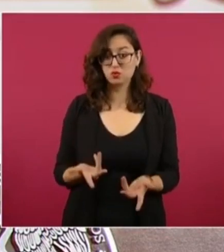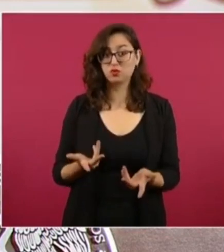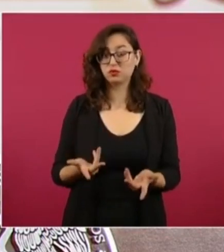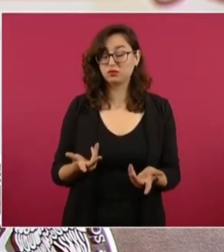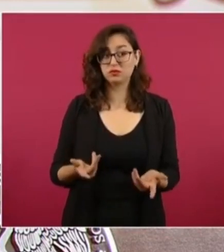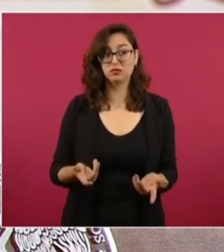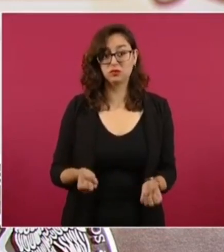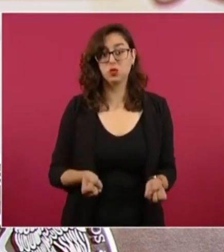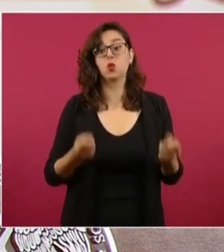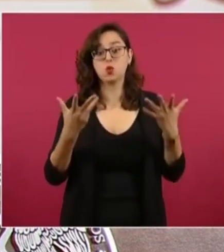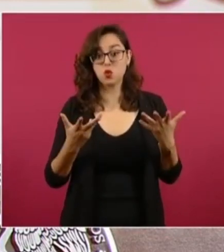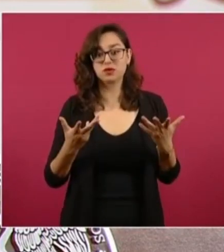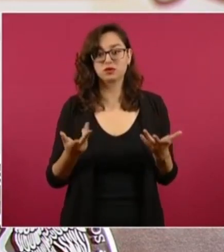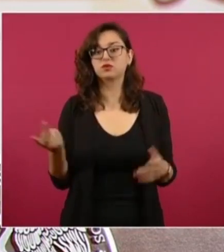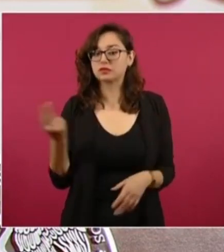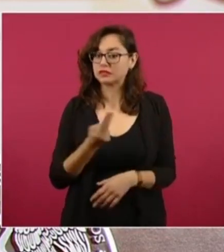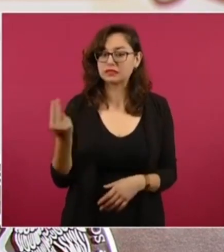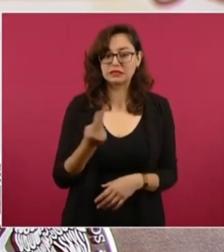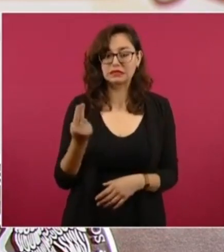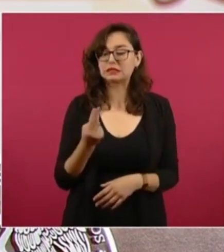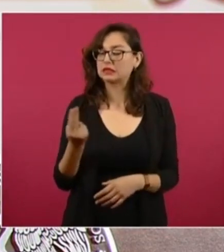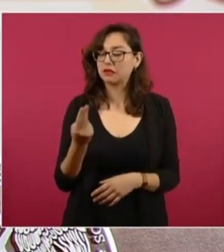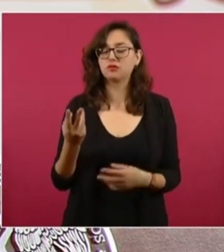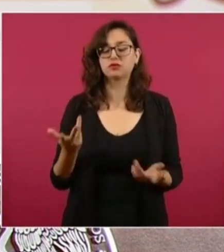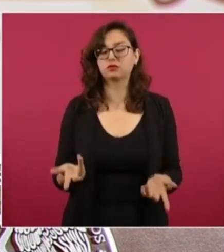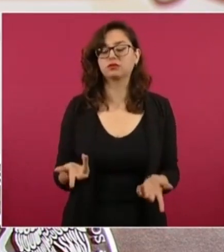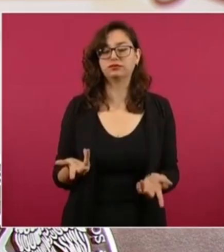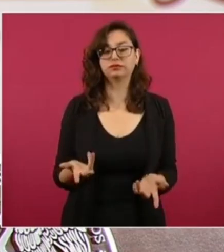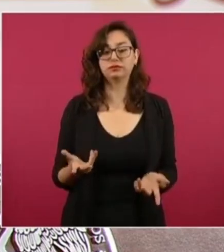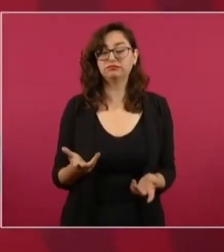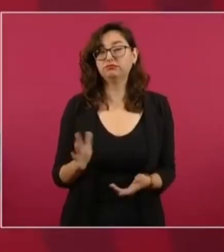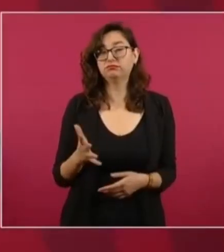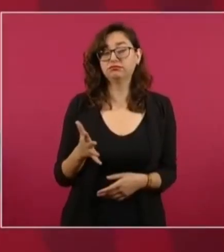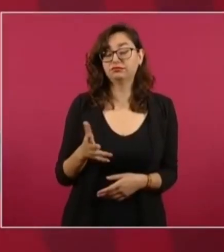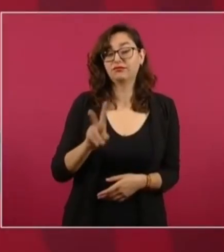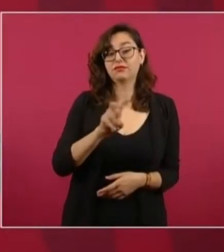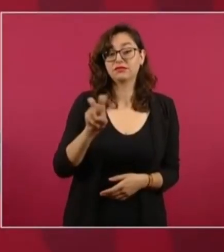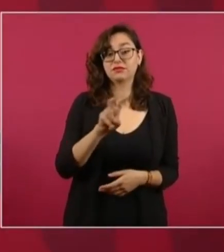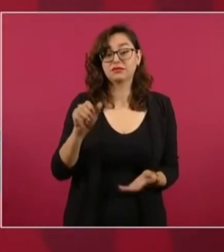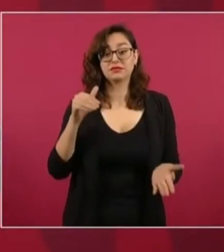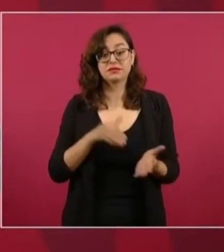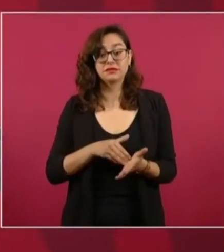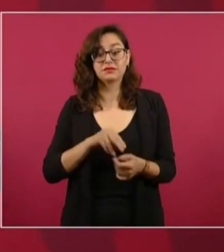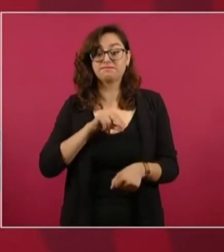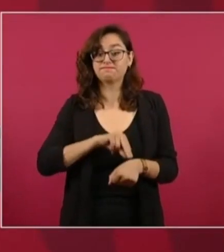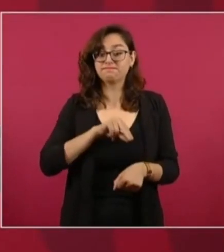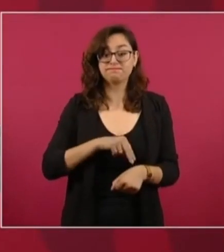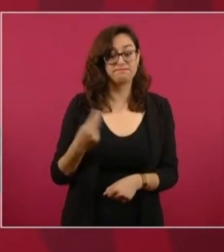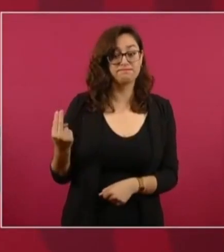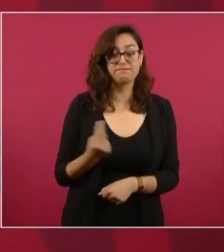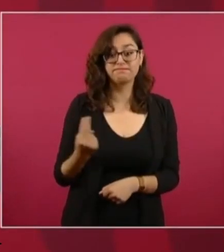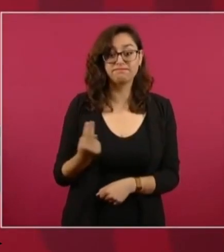estos son sólidos. Estamos hablando de 200 mil médicos que con la pandemia